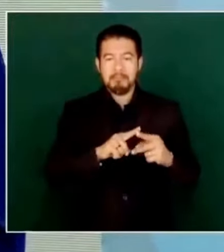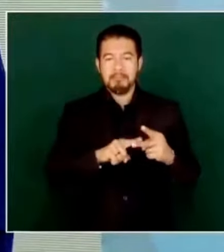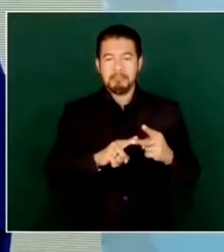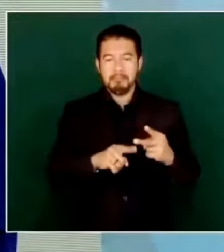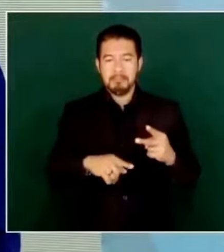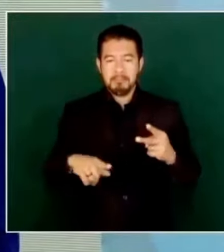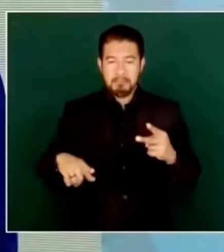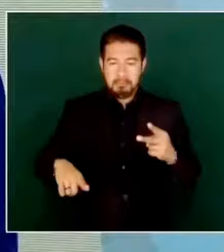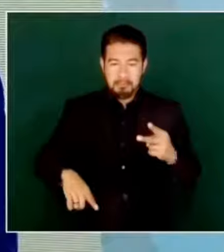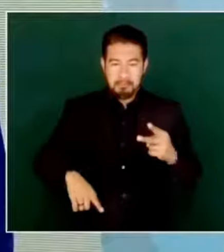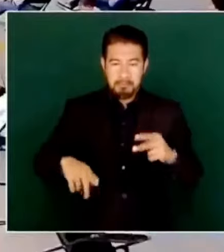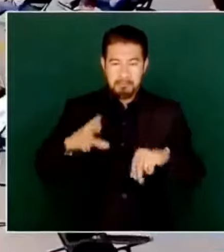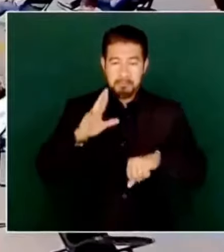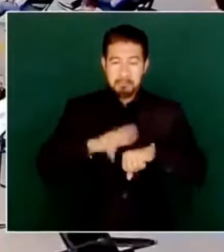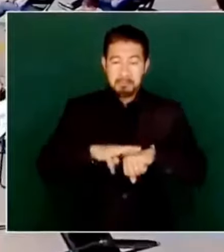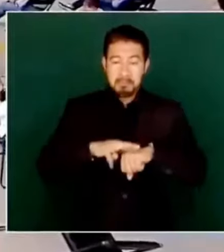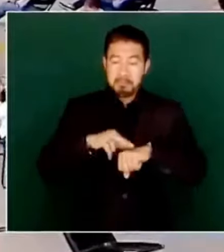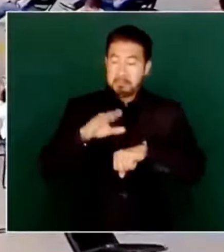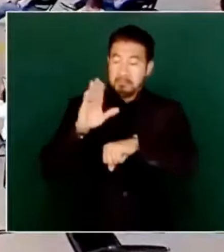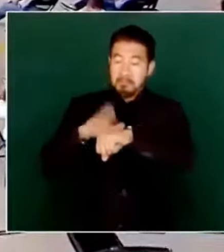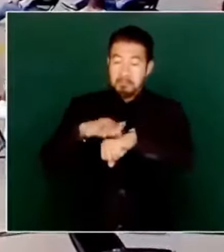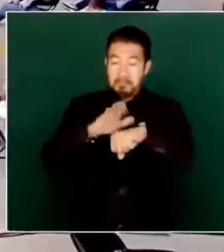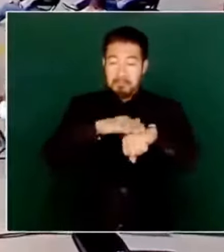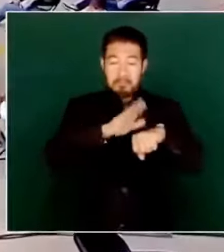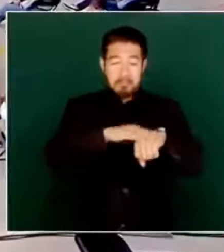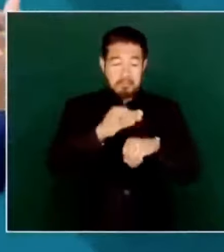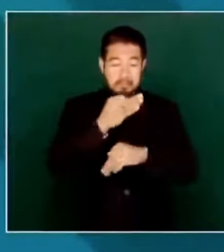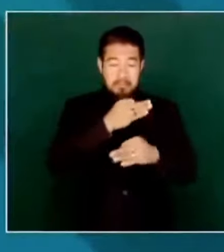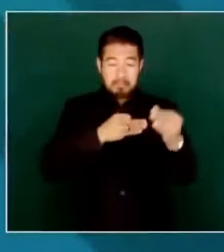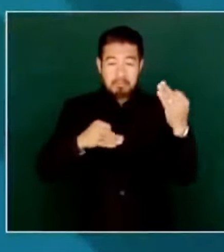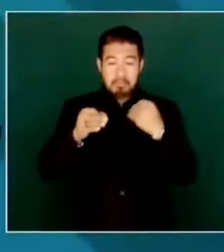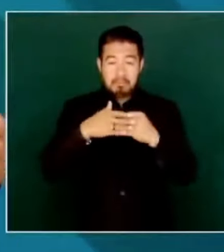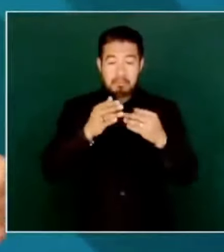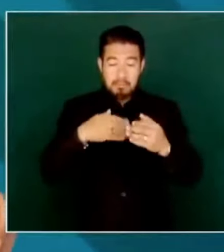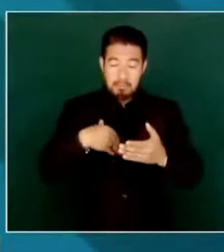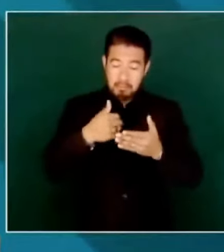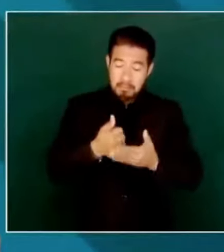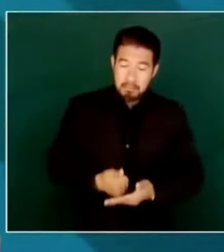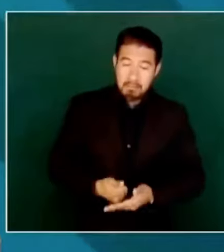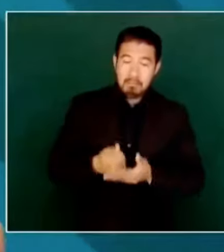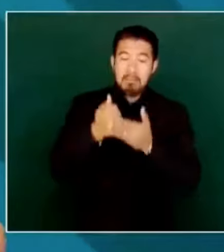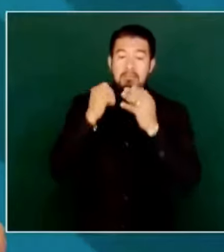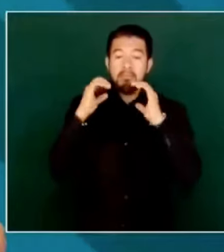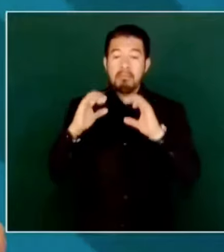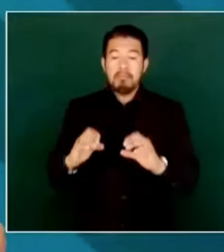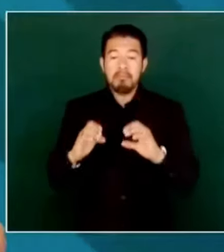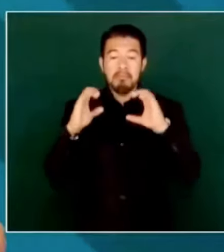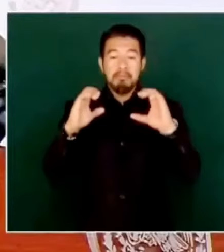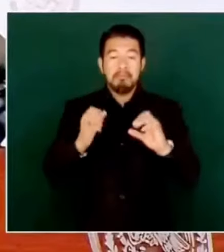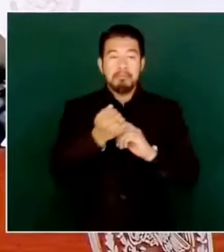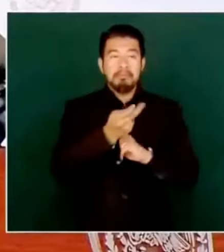gobernadores, que todos ayudemos a cuidar a los candidatos